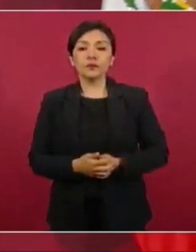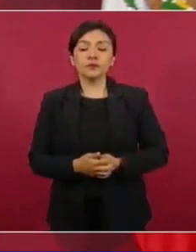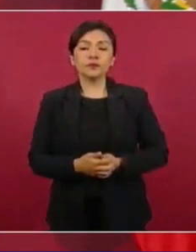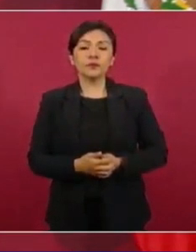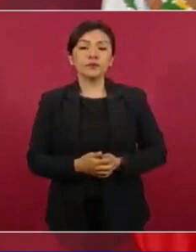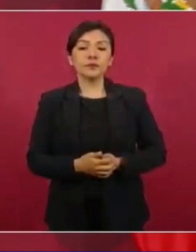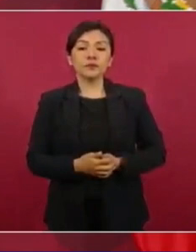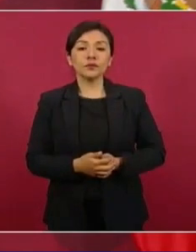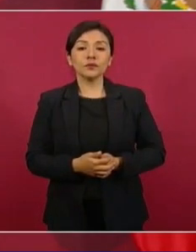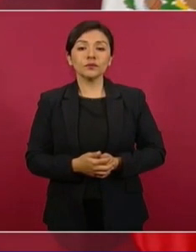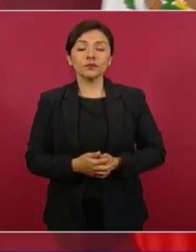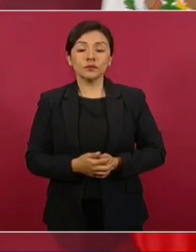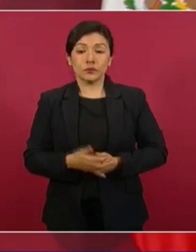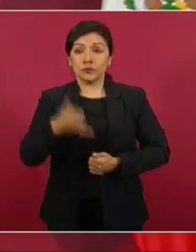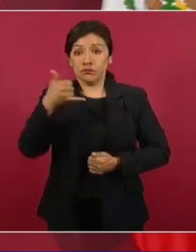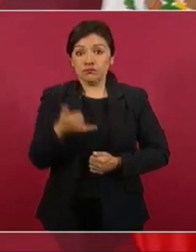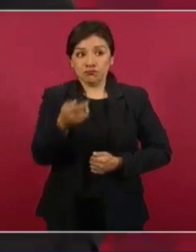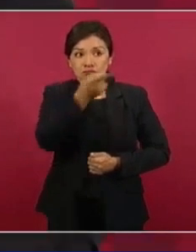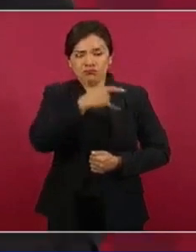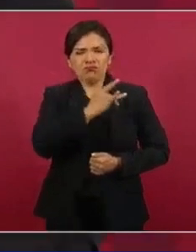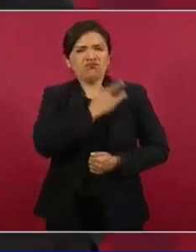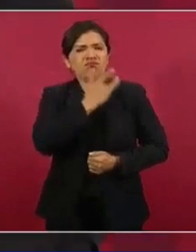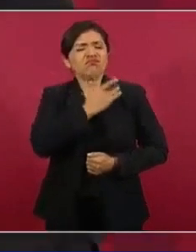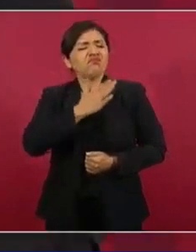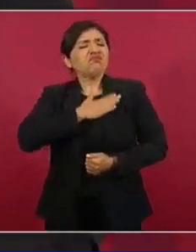de sentirse libres.